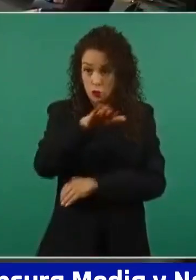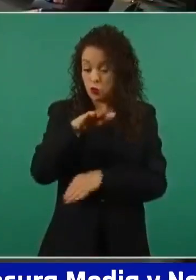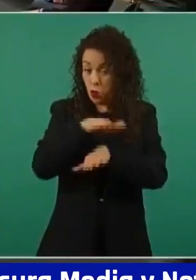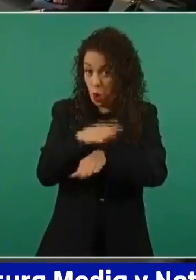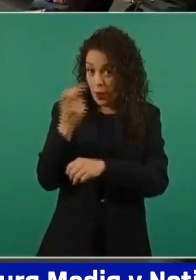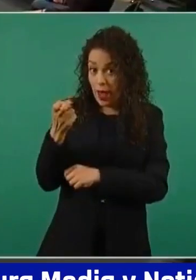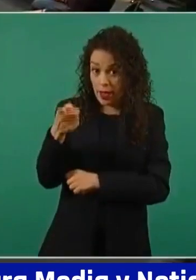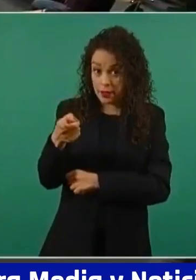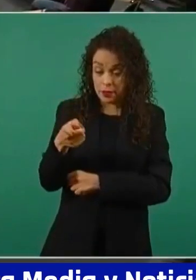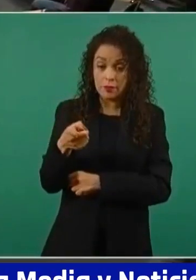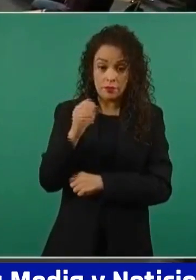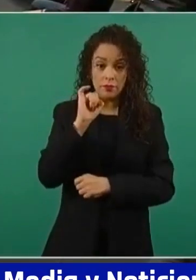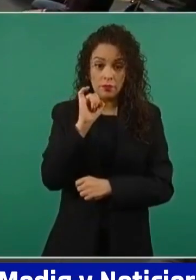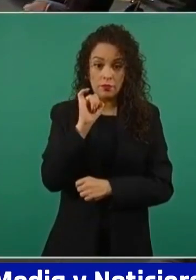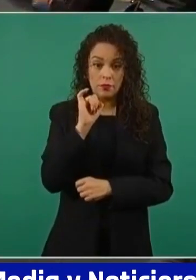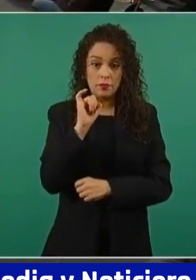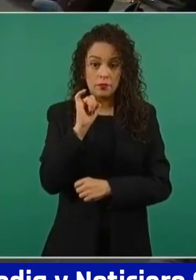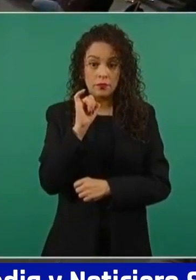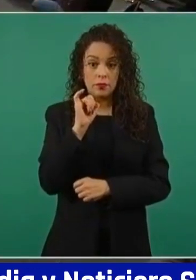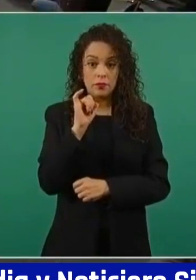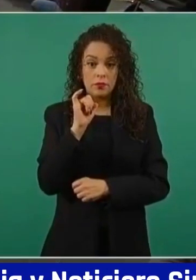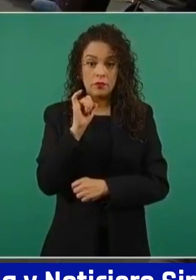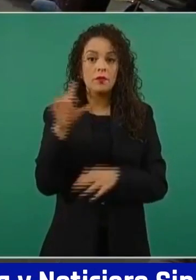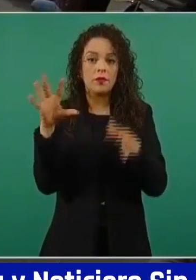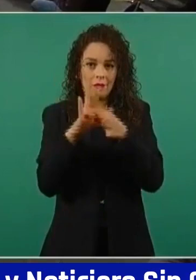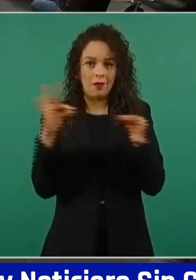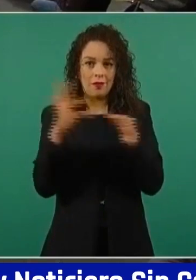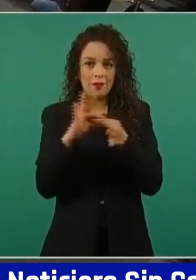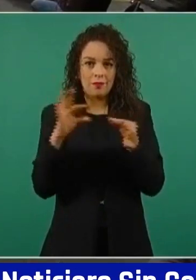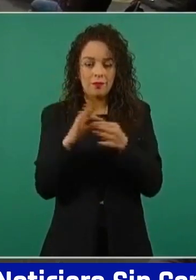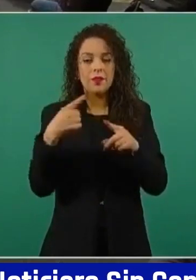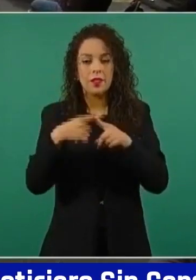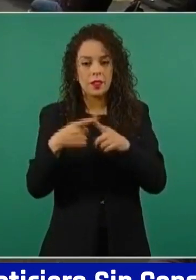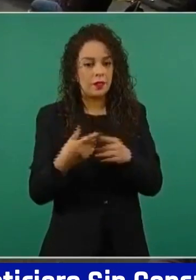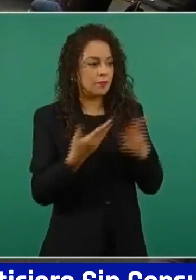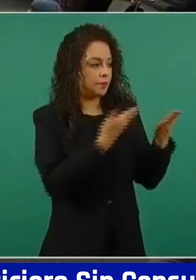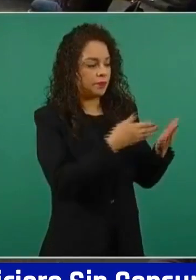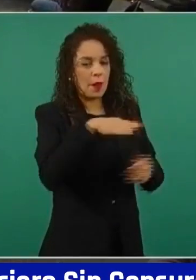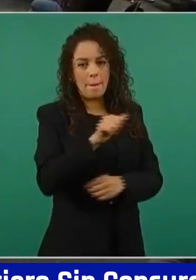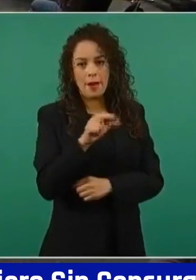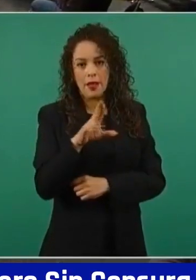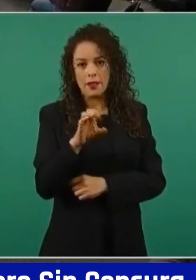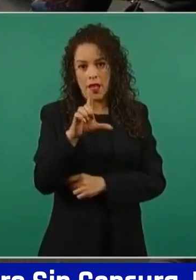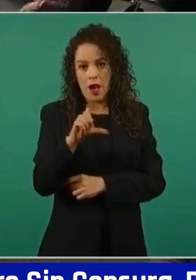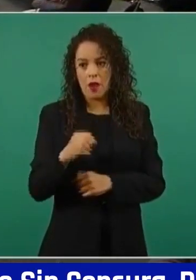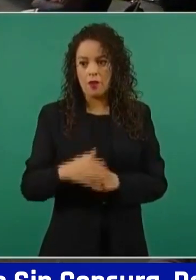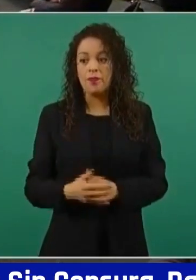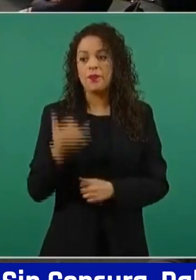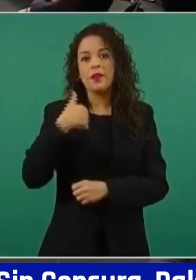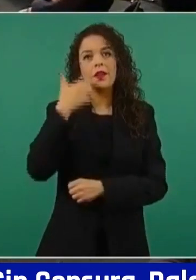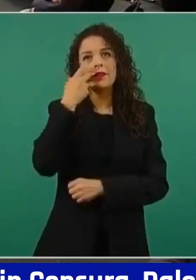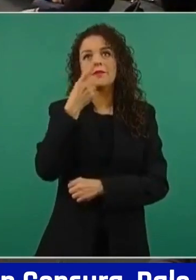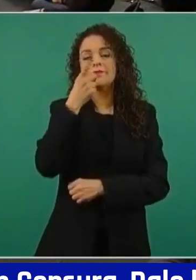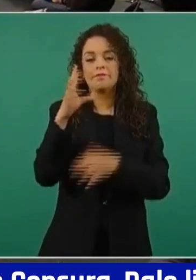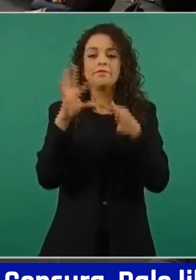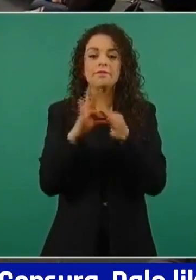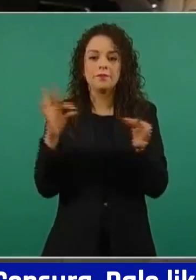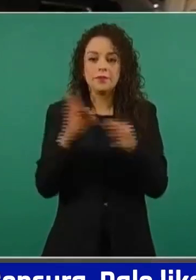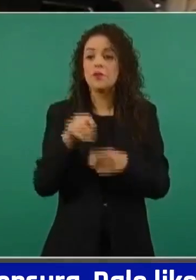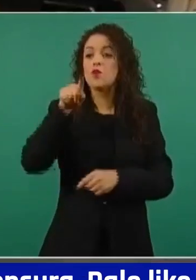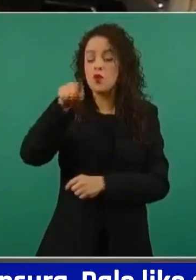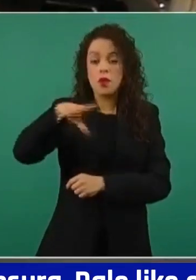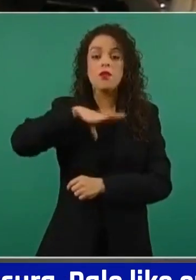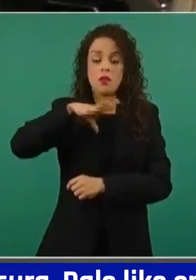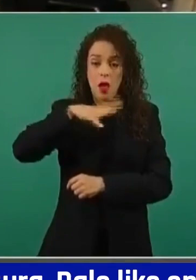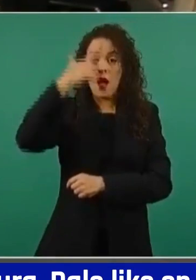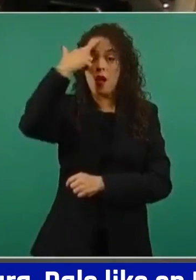importante que la dé a conocer, Marcelo. Sí, y nada más le voy a comentar que precisamente tiene usted razón el